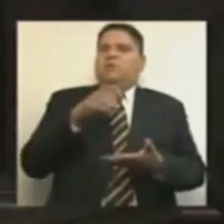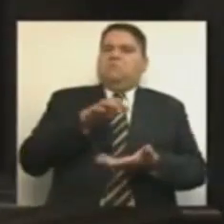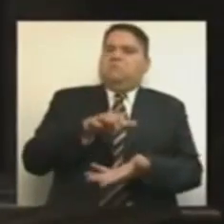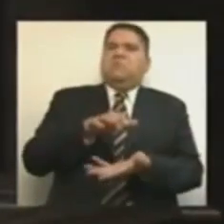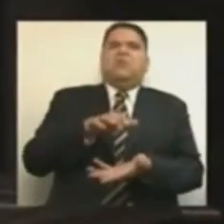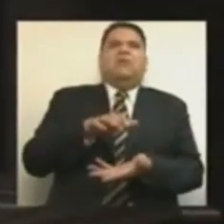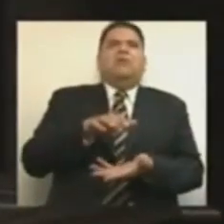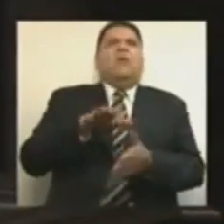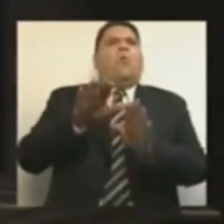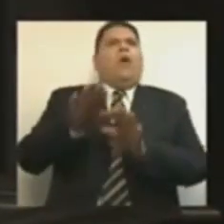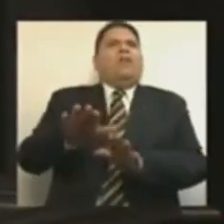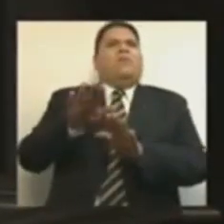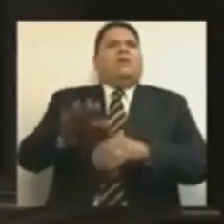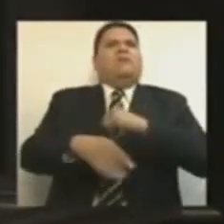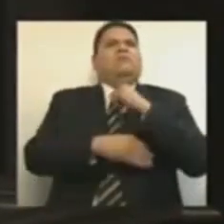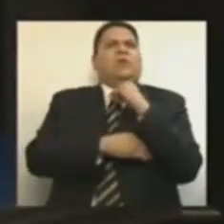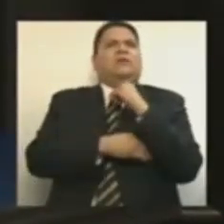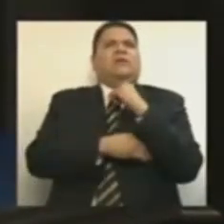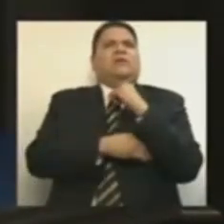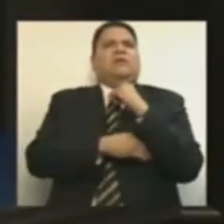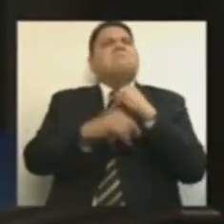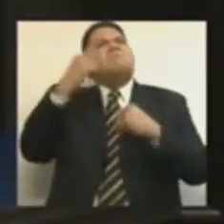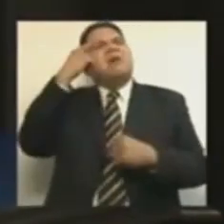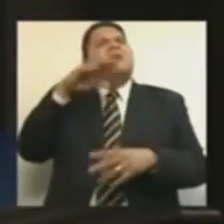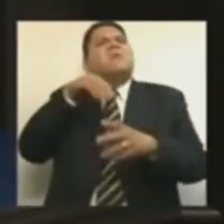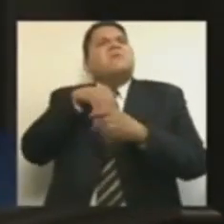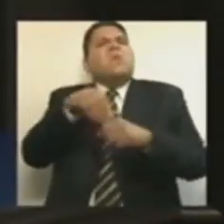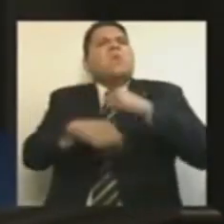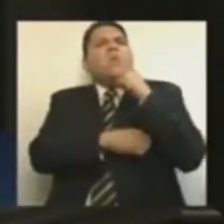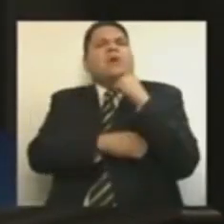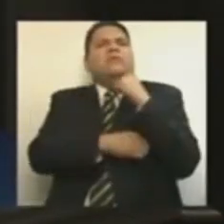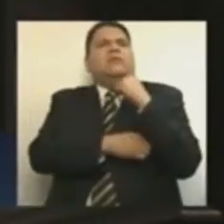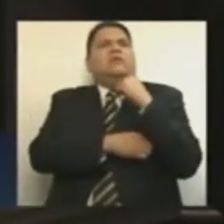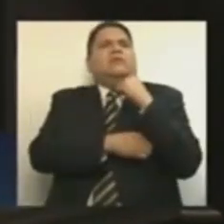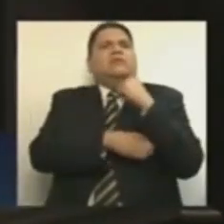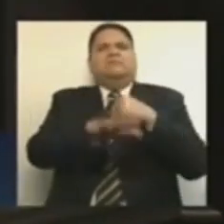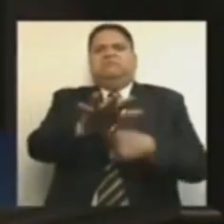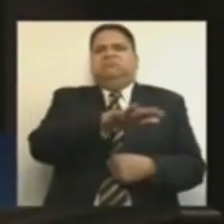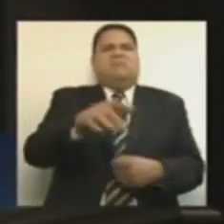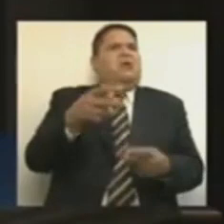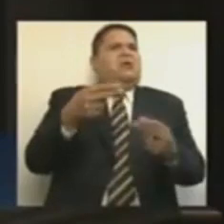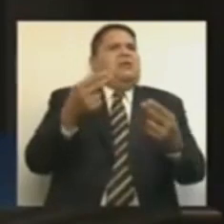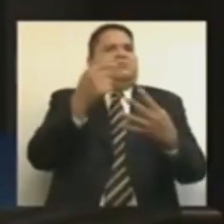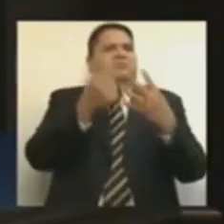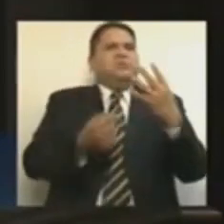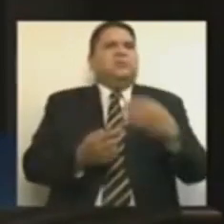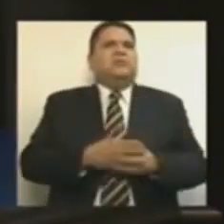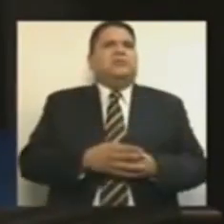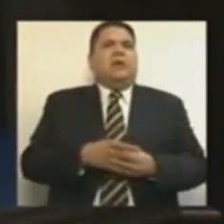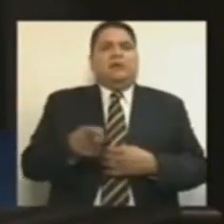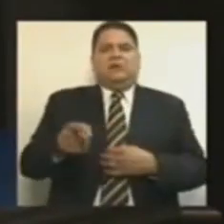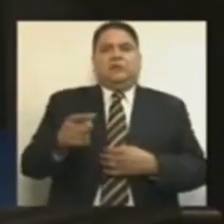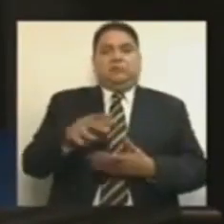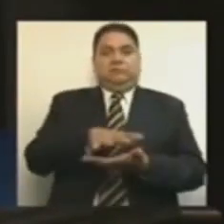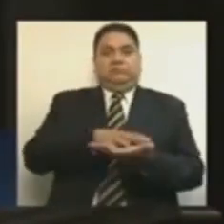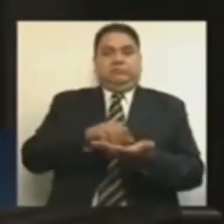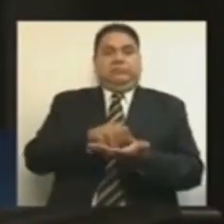fideicomiso, habiendo tanta necesidad. Y además, ¿serán los excedentes el motivo?